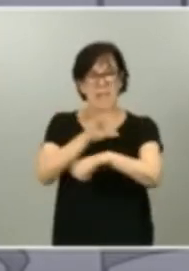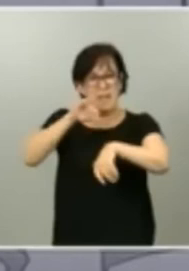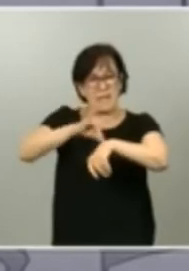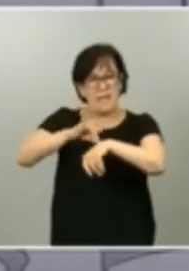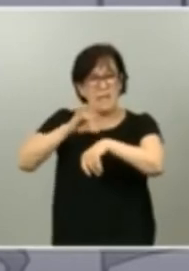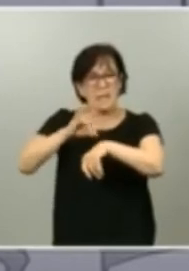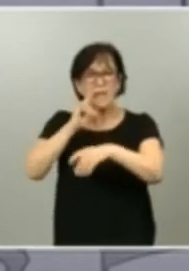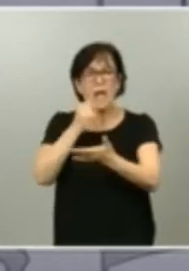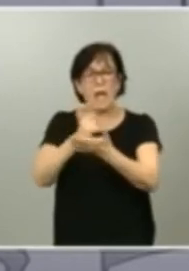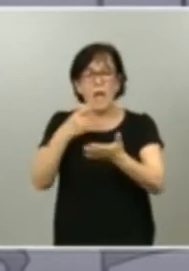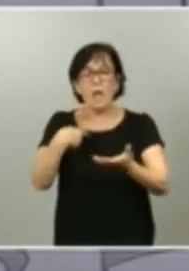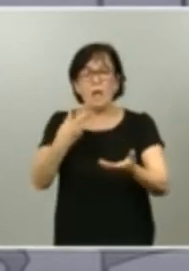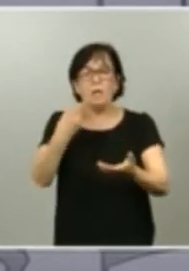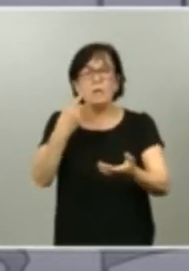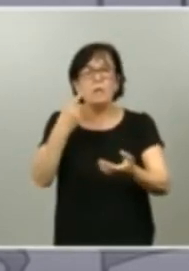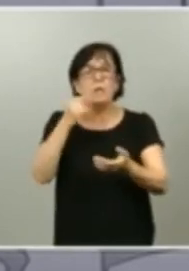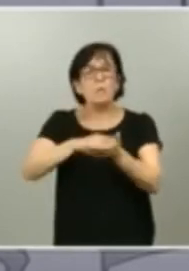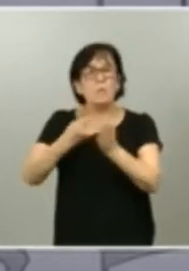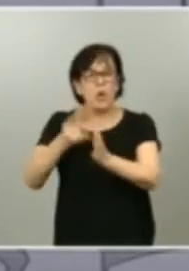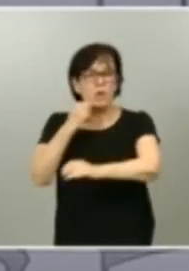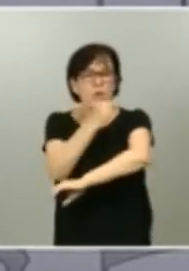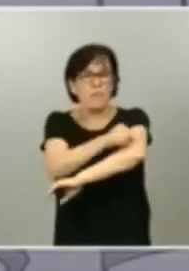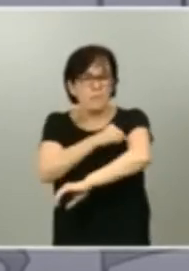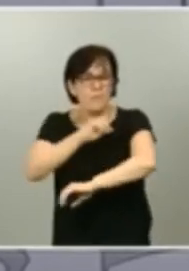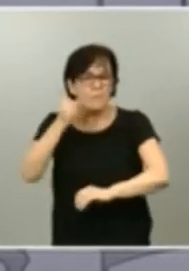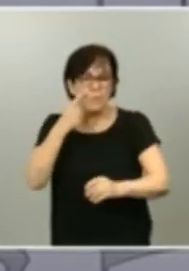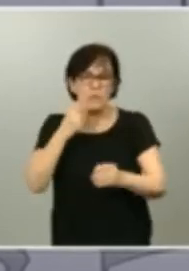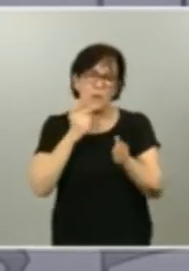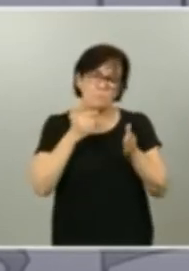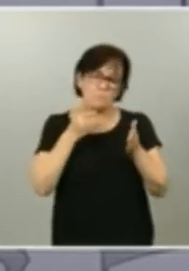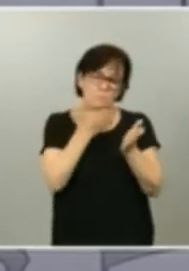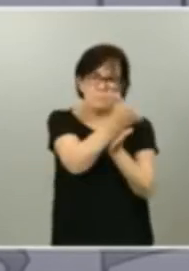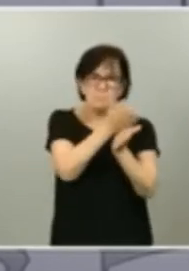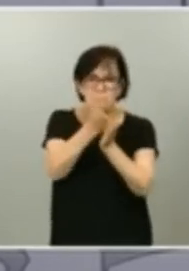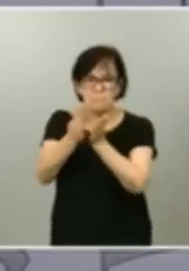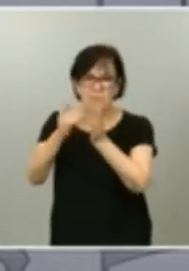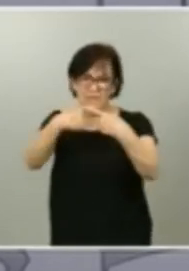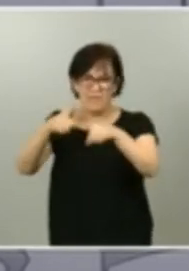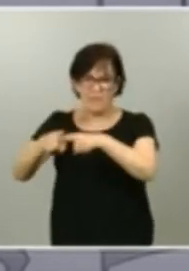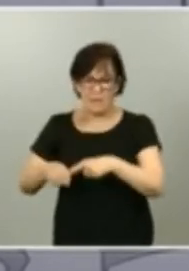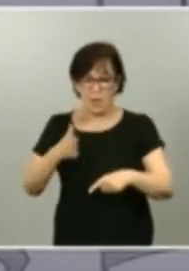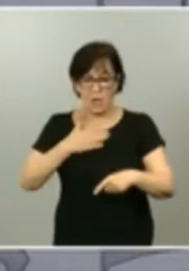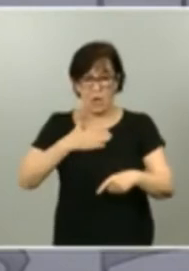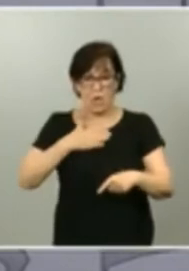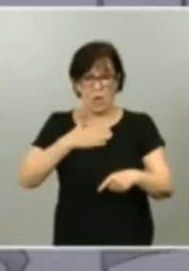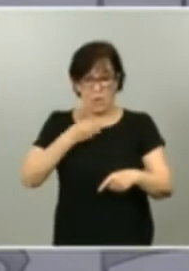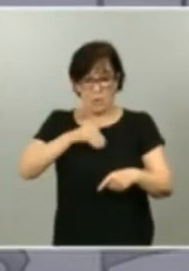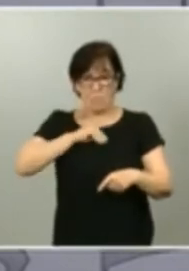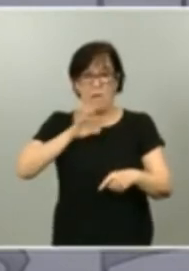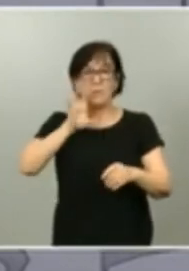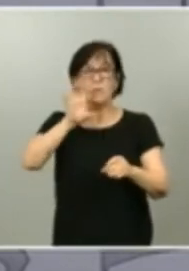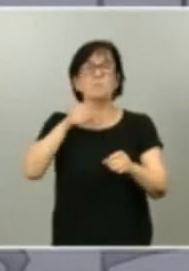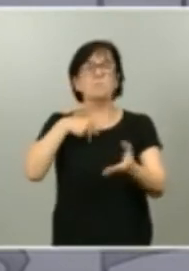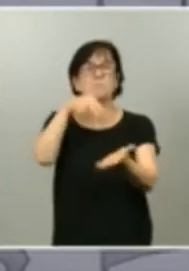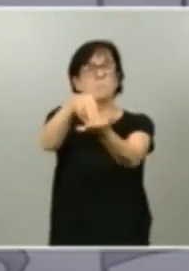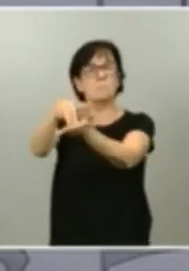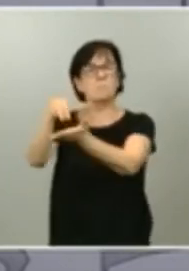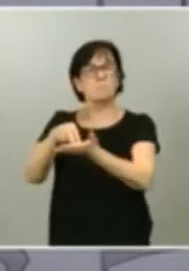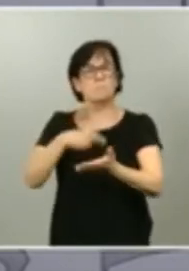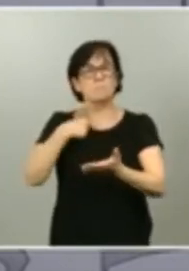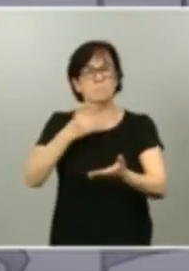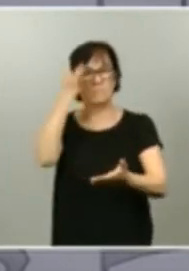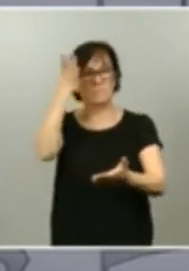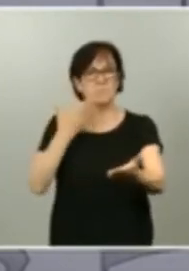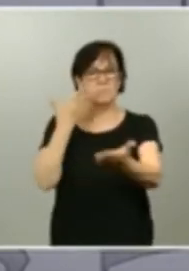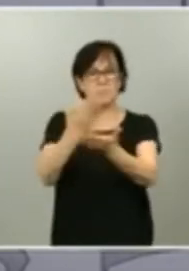desde orientaciones diferentes y además nuestro país está presente en las iniciativas globales promovidas